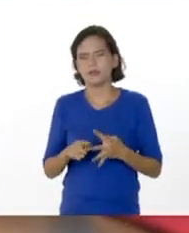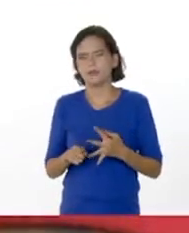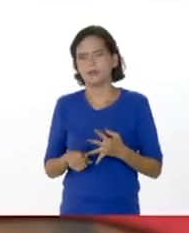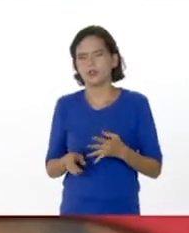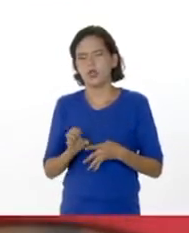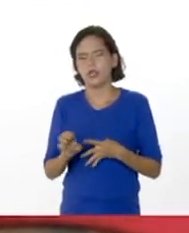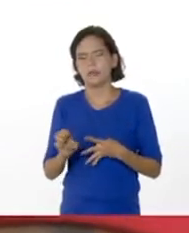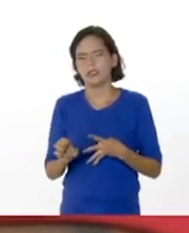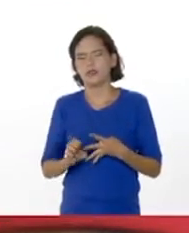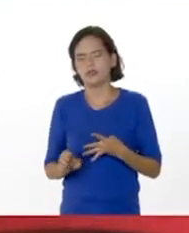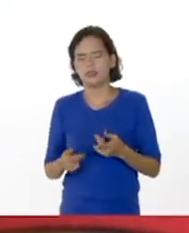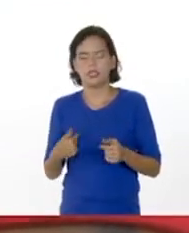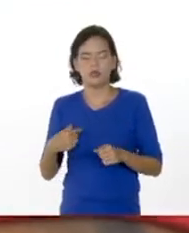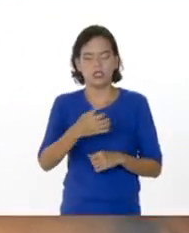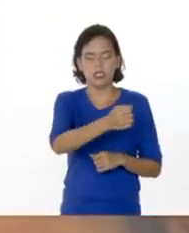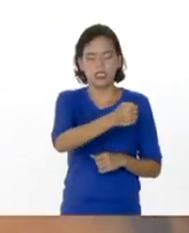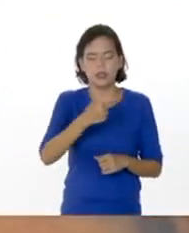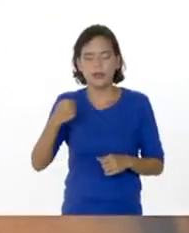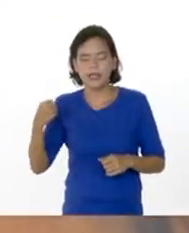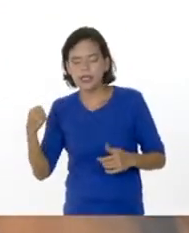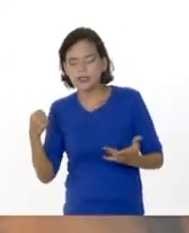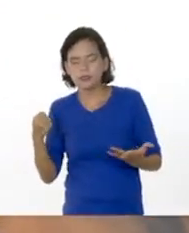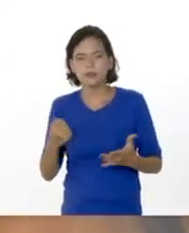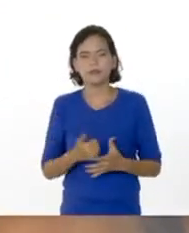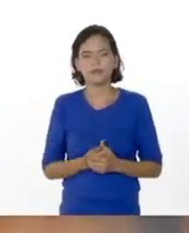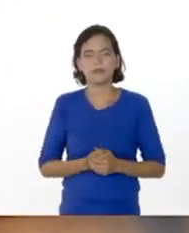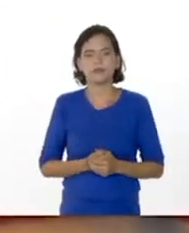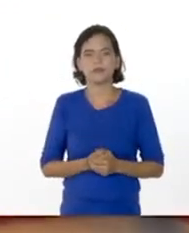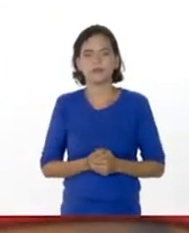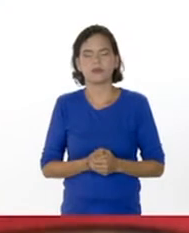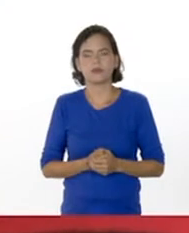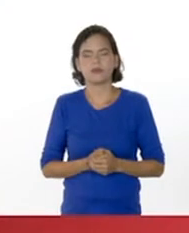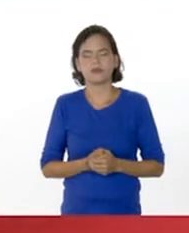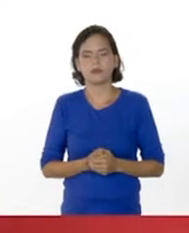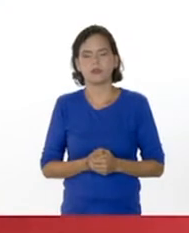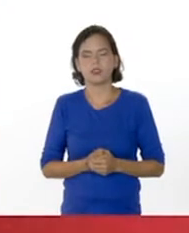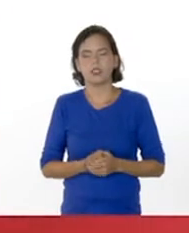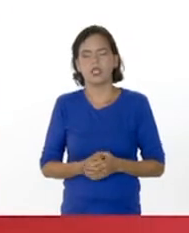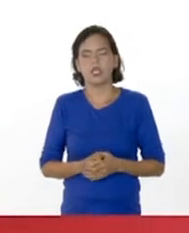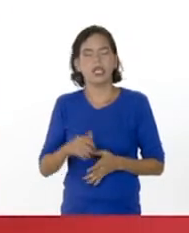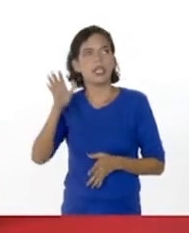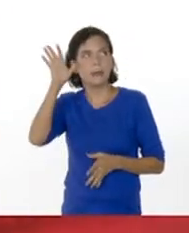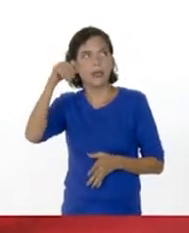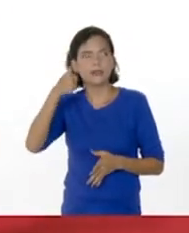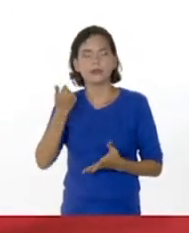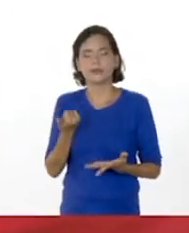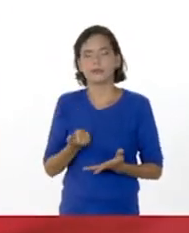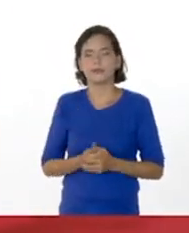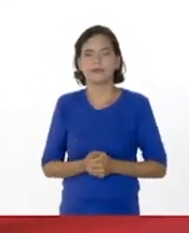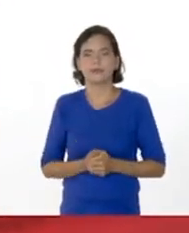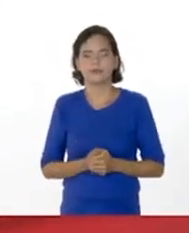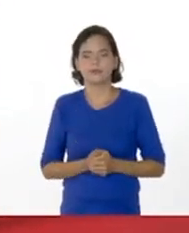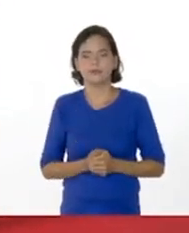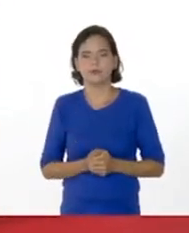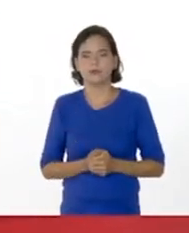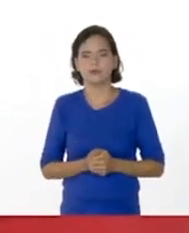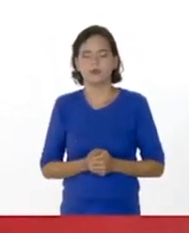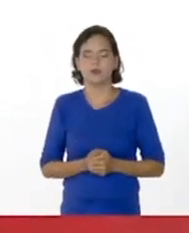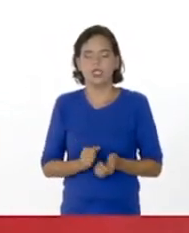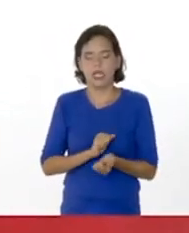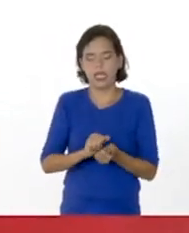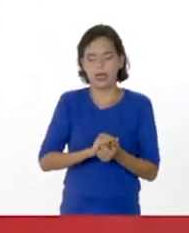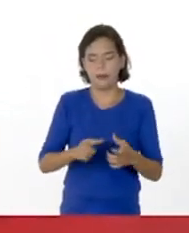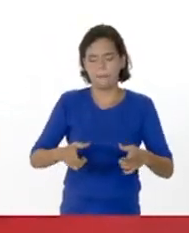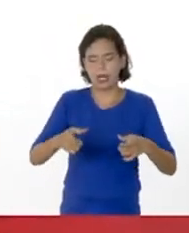nuestra nevera, en el baño, en los